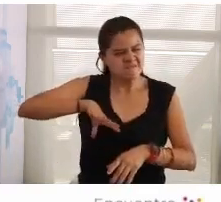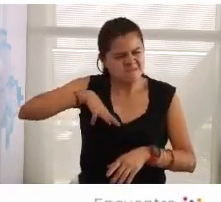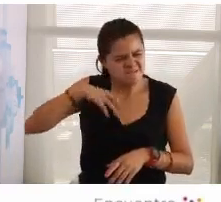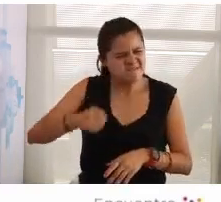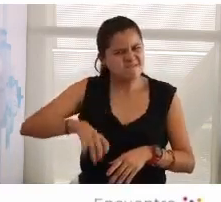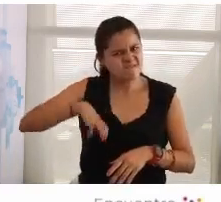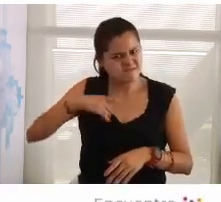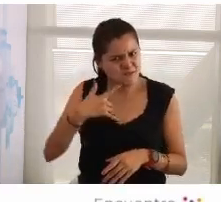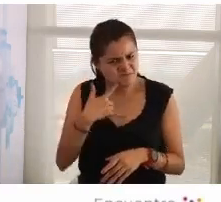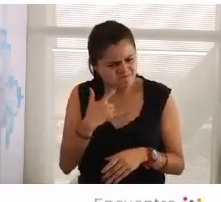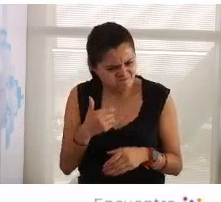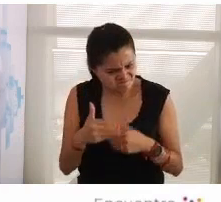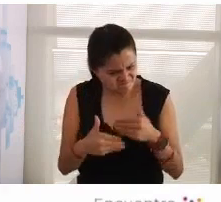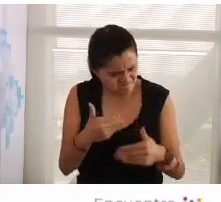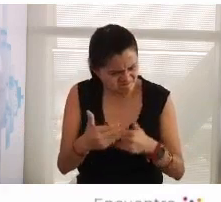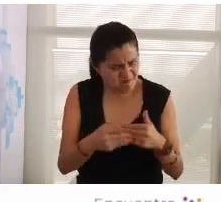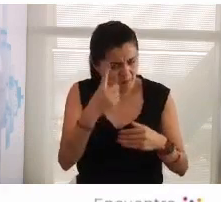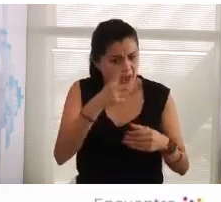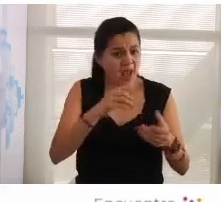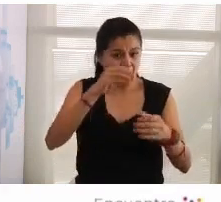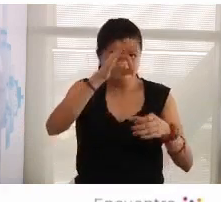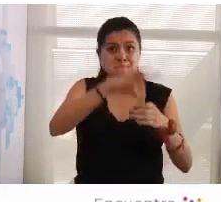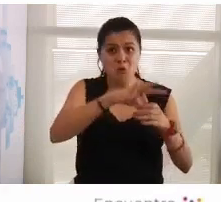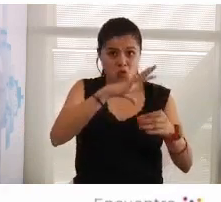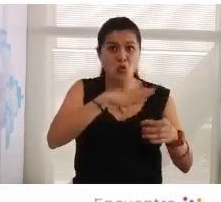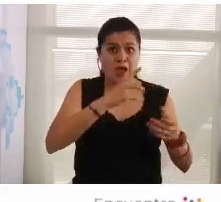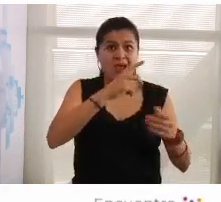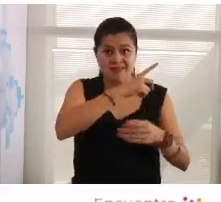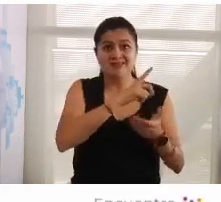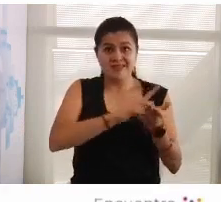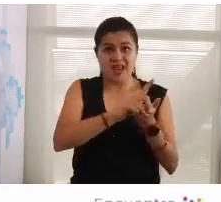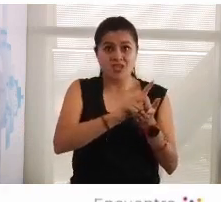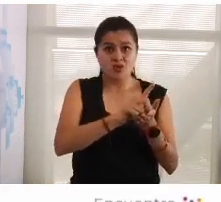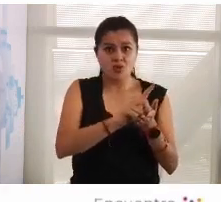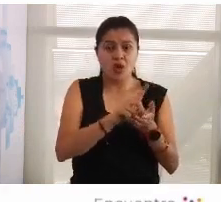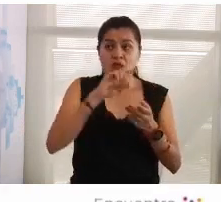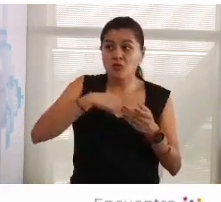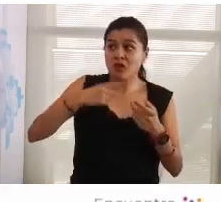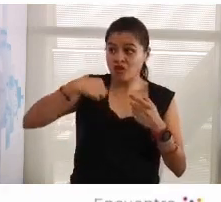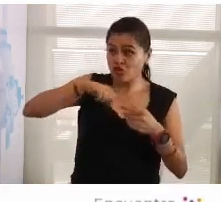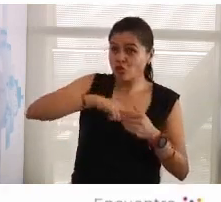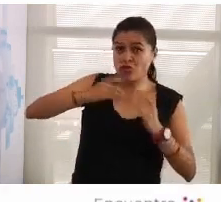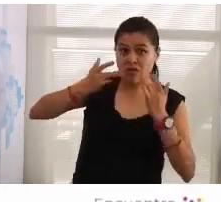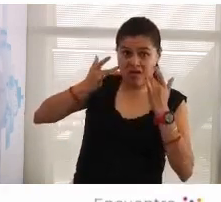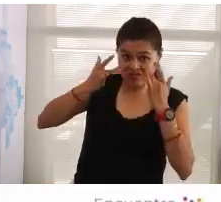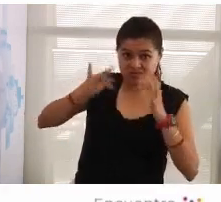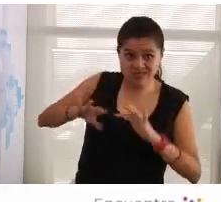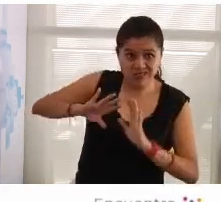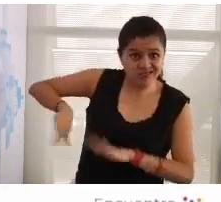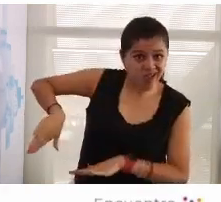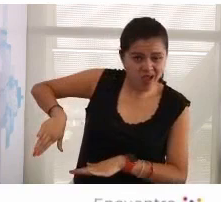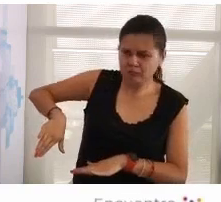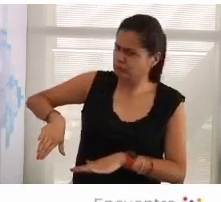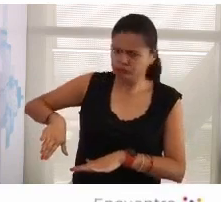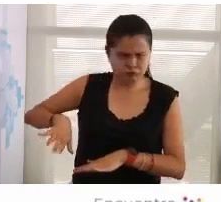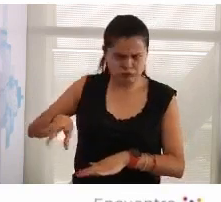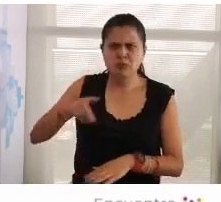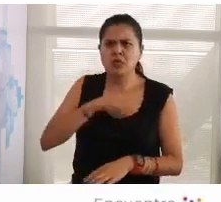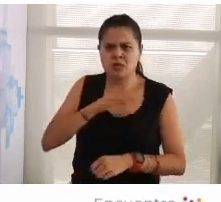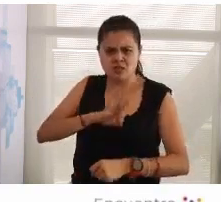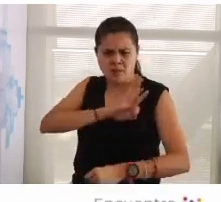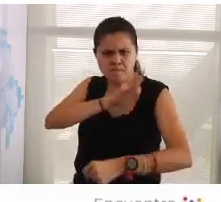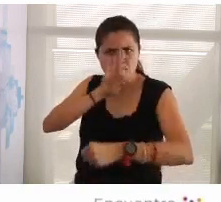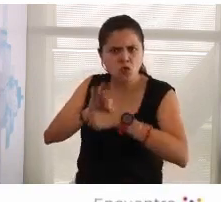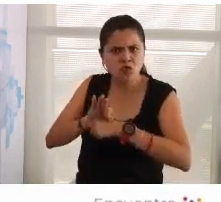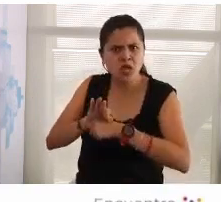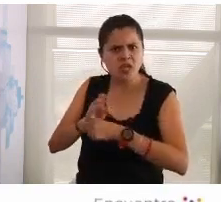voto en un espacio que es imperfecto es porque estamos negados a renunciar a nuestros derechos porque los derechos se ejercen se protegen y se